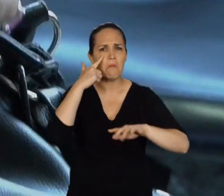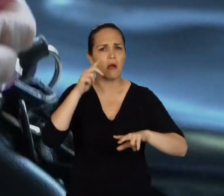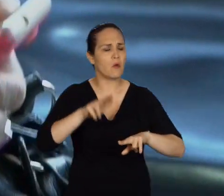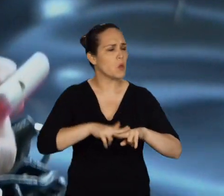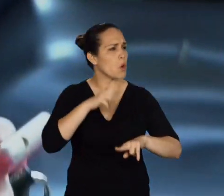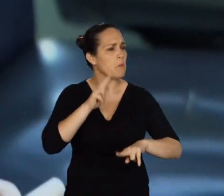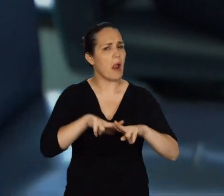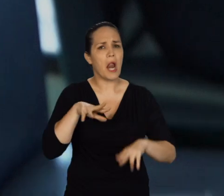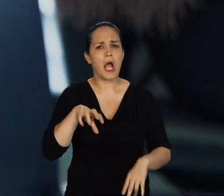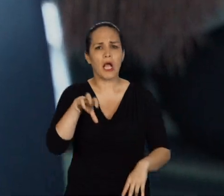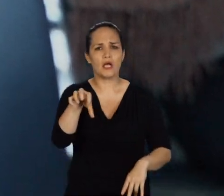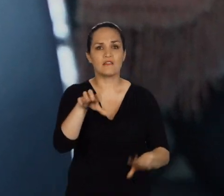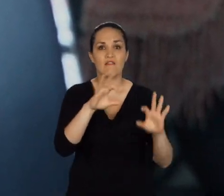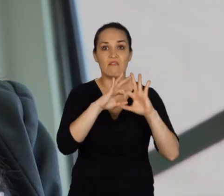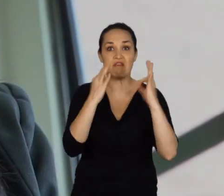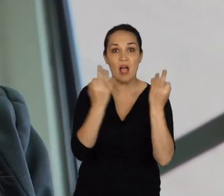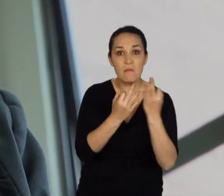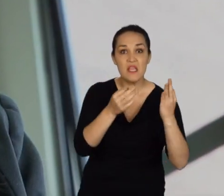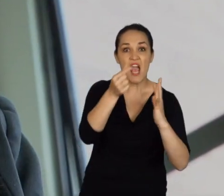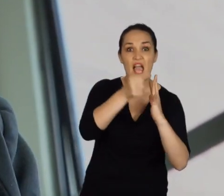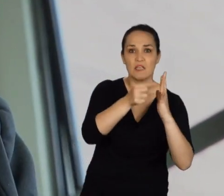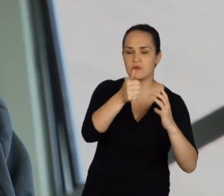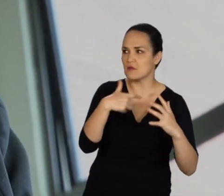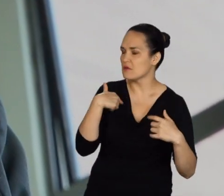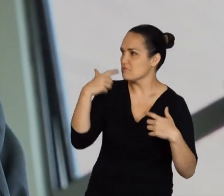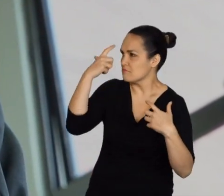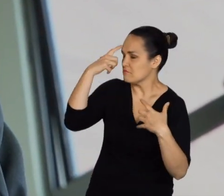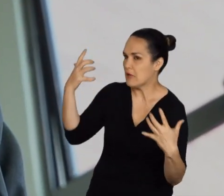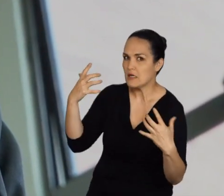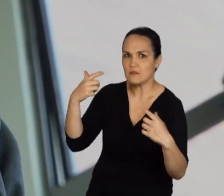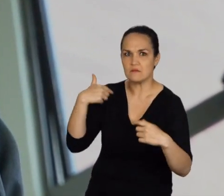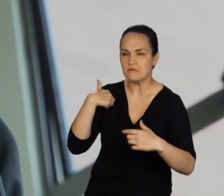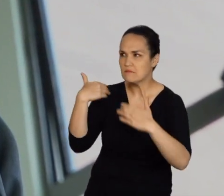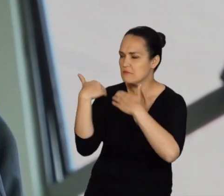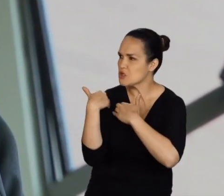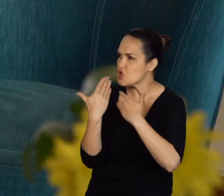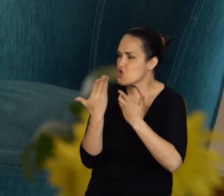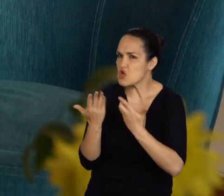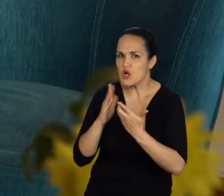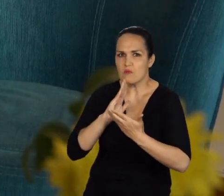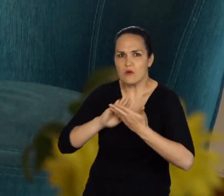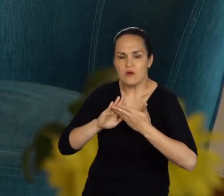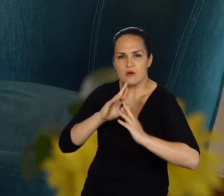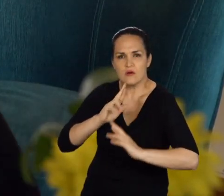pero a la familia y especialmente a mi esposa pues le cayó más responsabilidad.